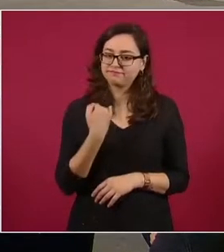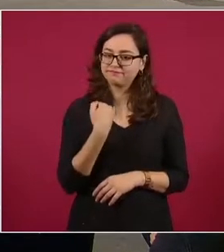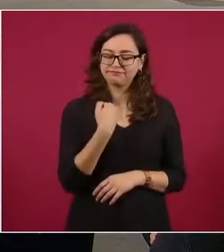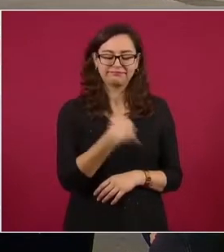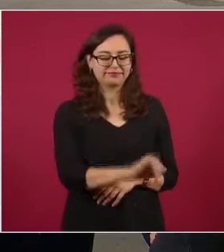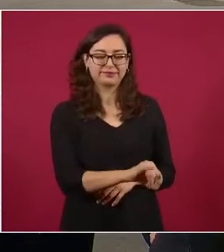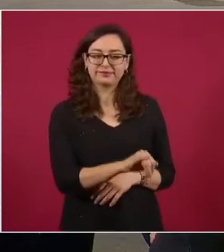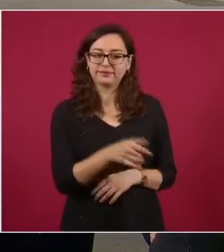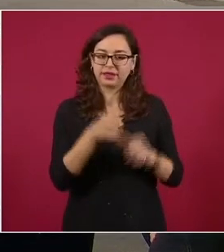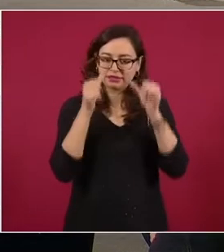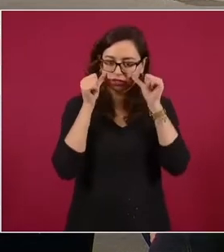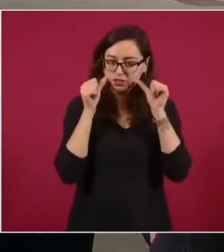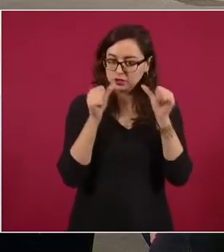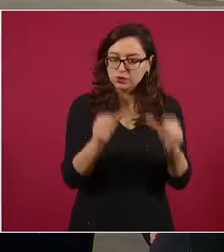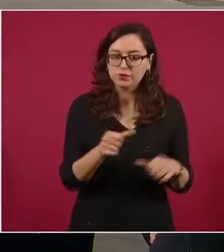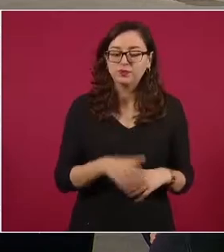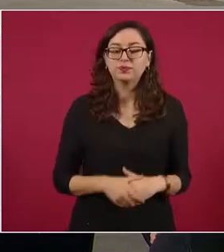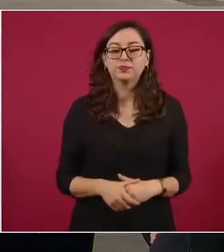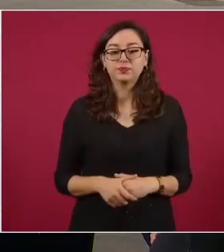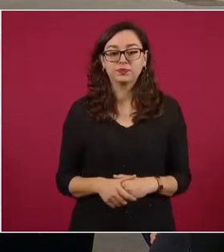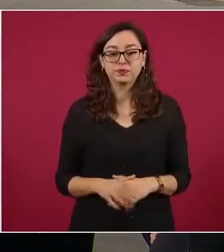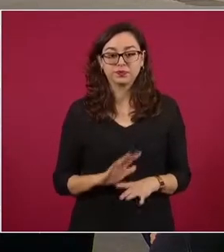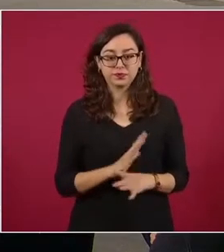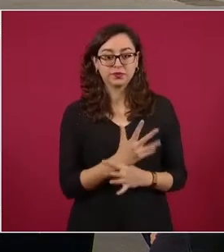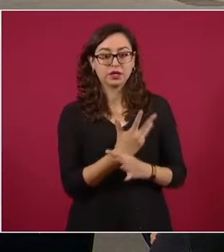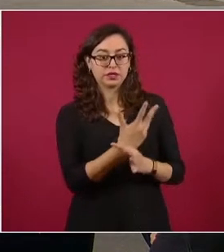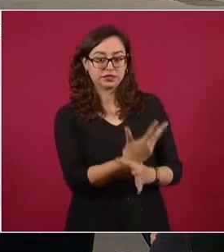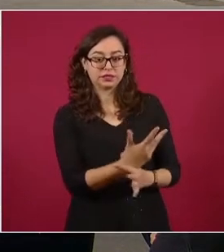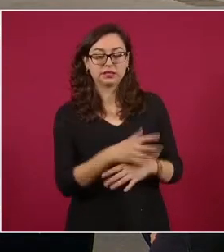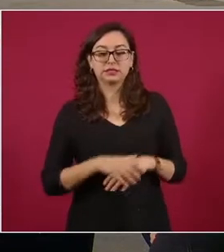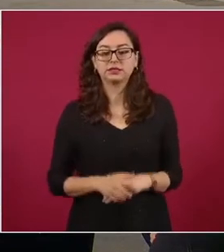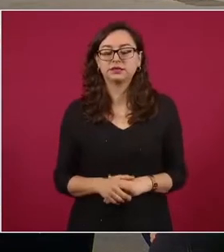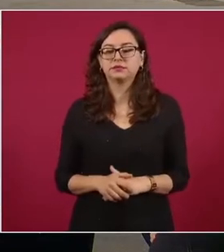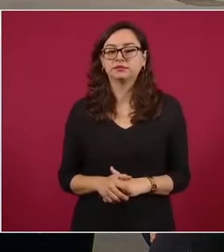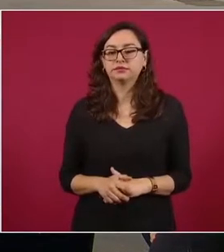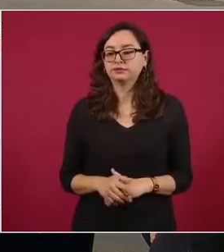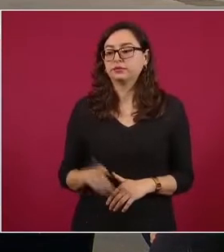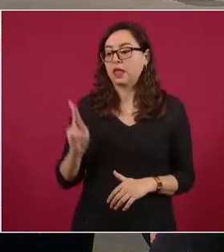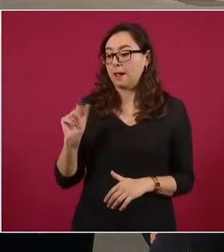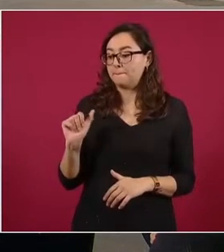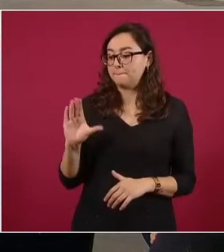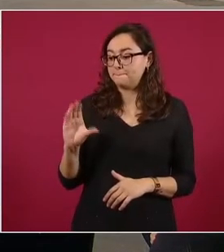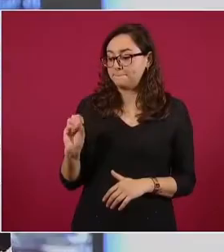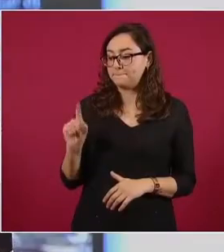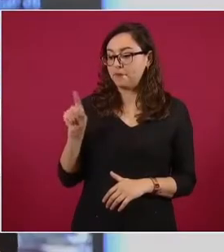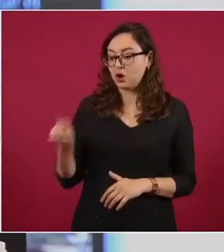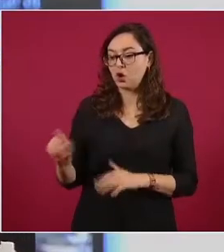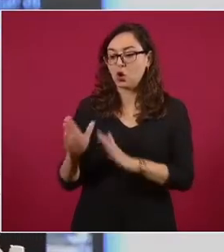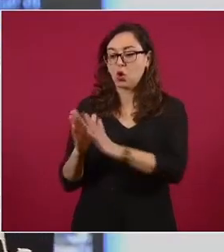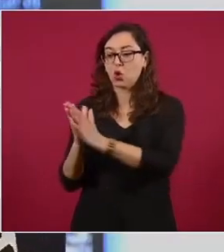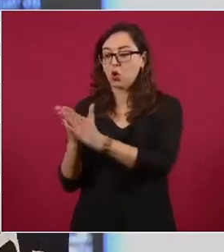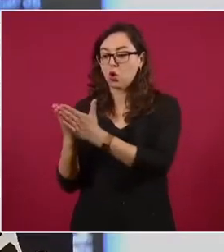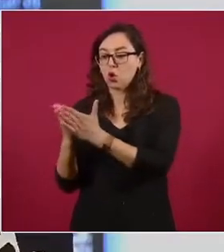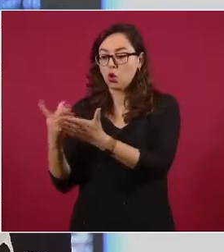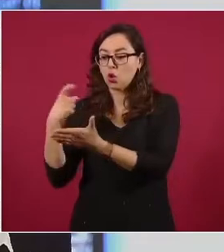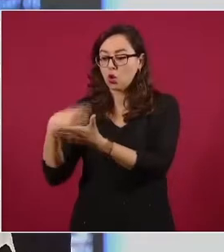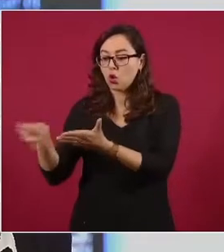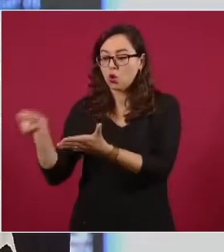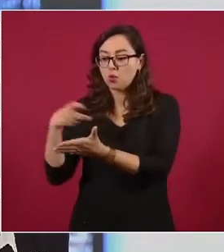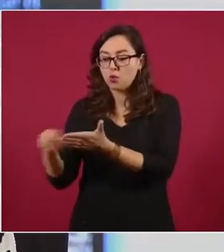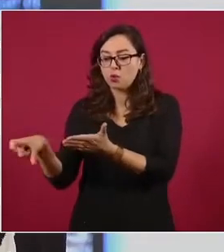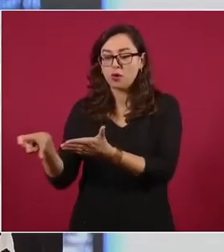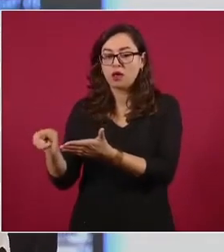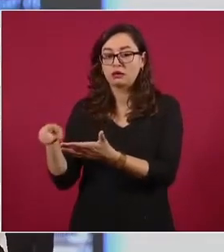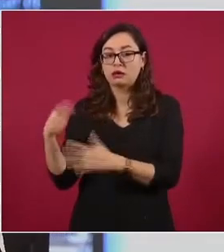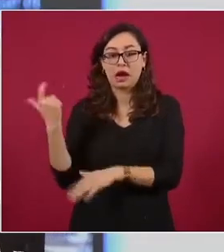absurdo, compró amigos, Paco Ignacio Taibo II, una colección de libros de novela policíaca a un sobreprecio a